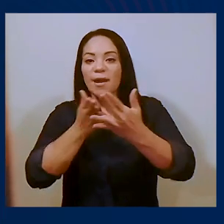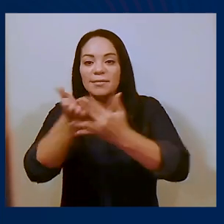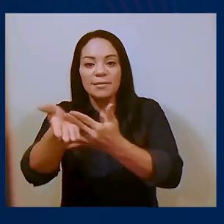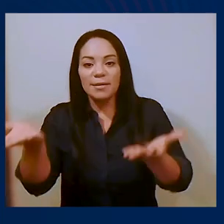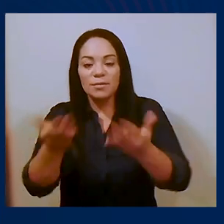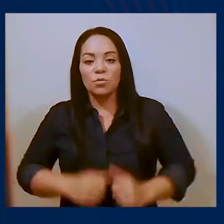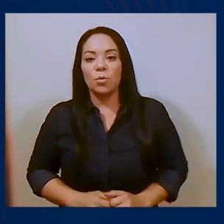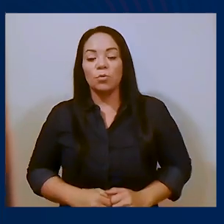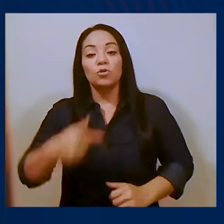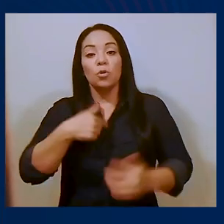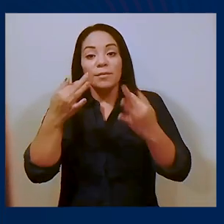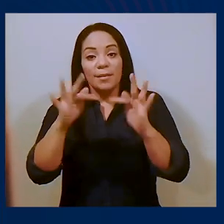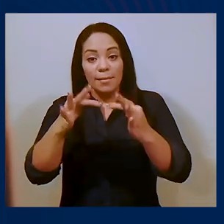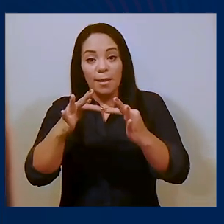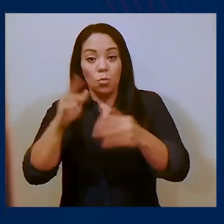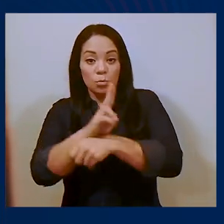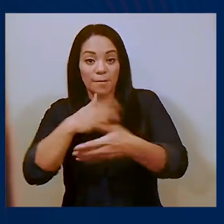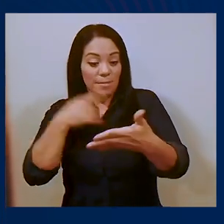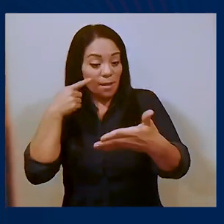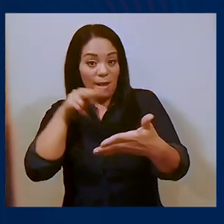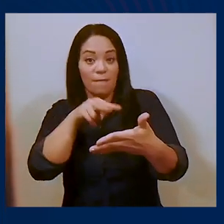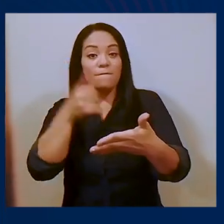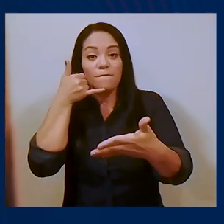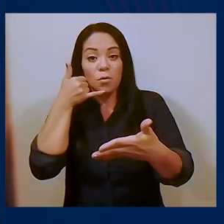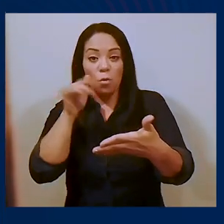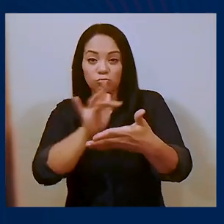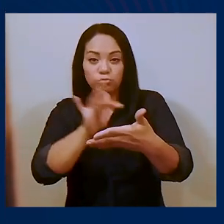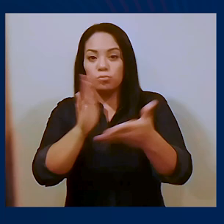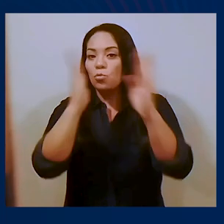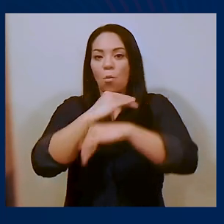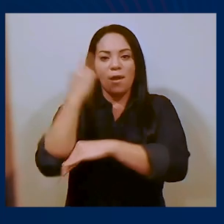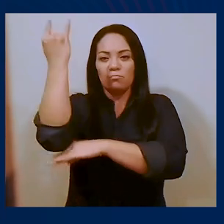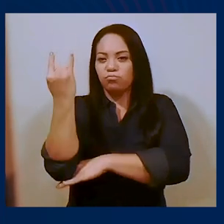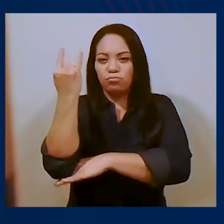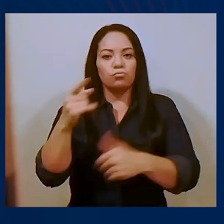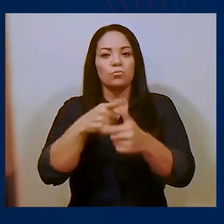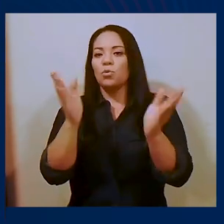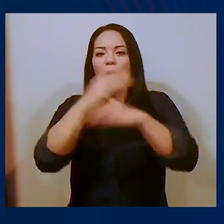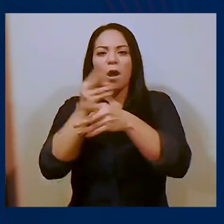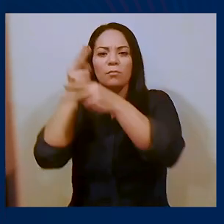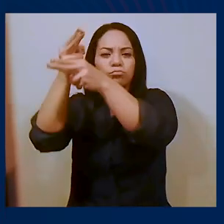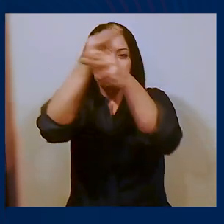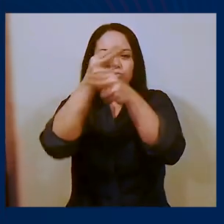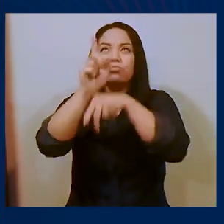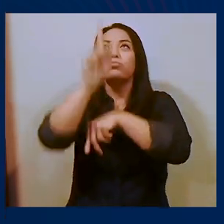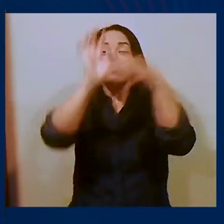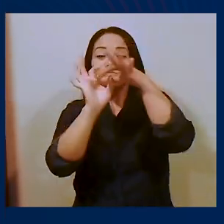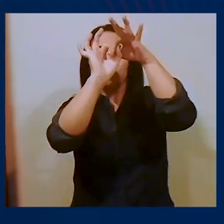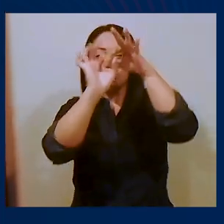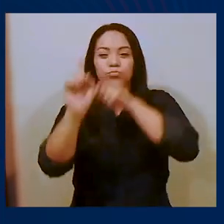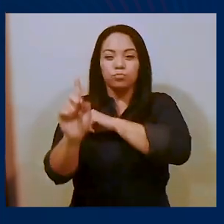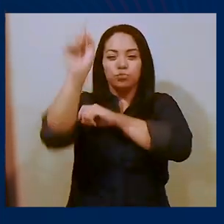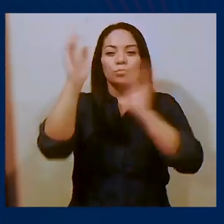No hay acceso. Ahora traté de ver mi teléfono, no hay internet, no hay conexión satelital, no hay